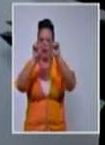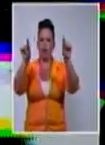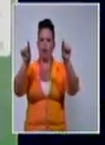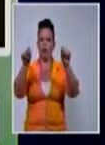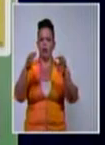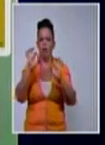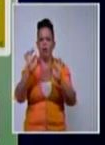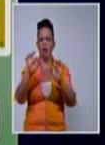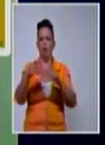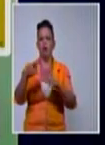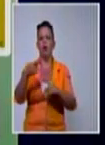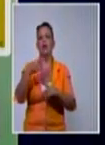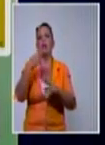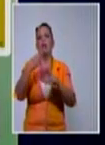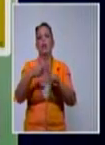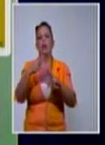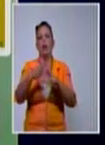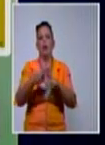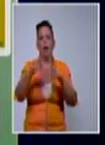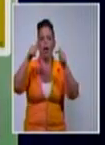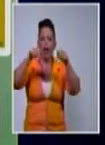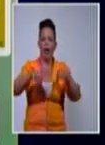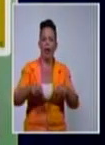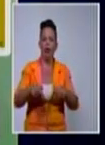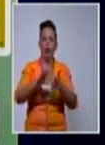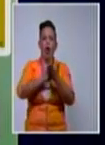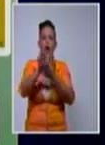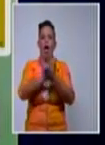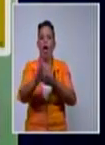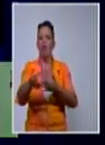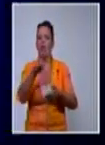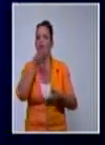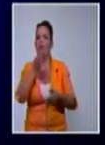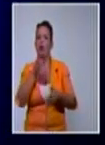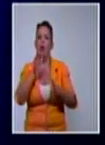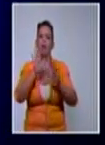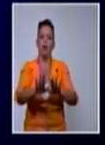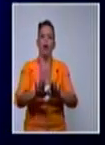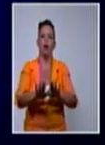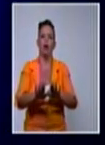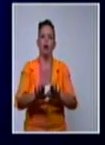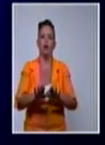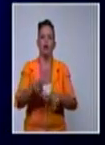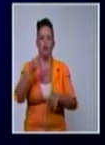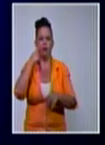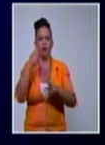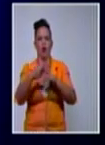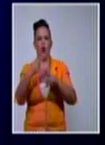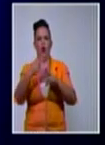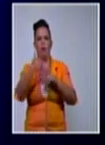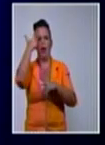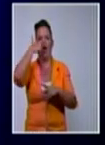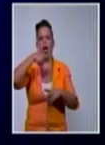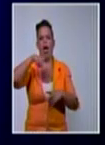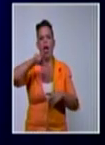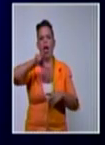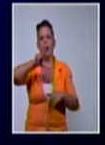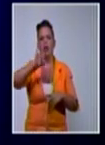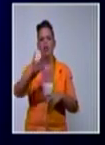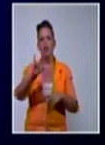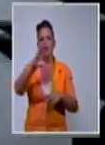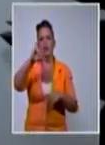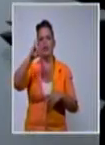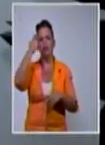nadie. Una señora que se llamaba Alice Alonso propuso ir a hacer esa